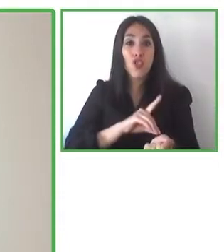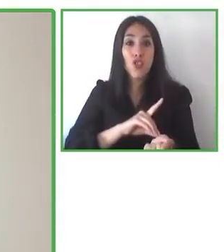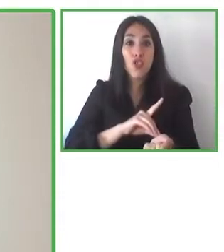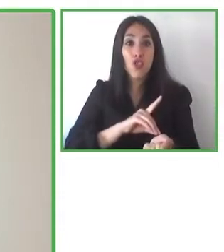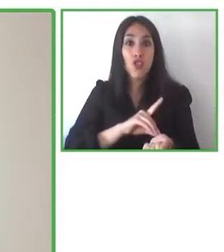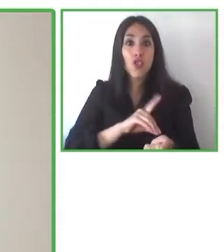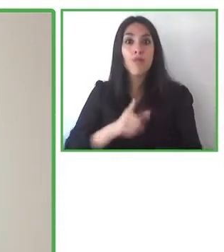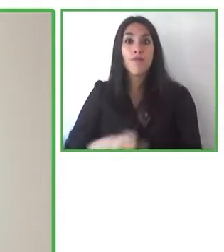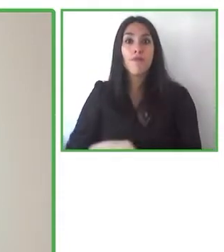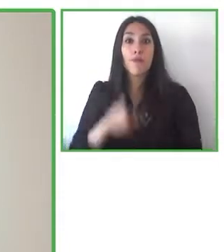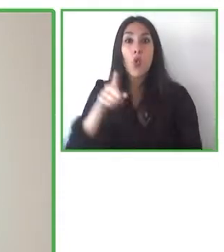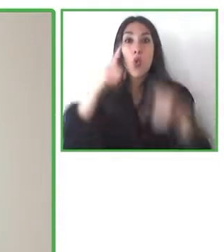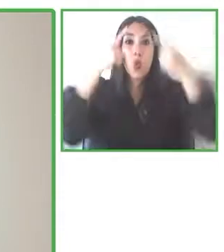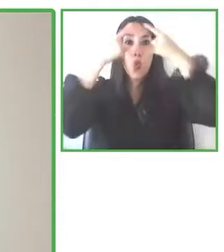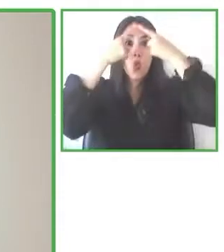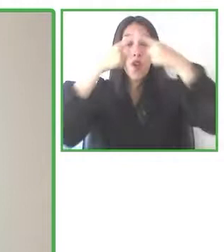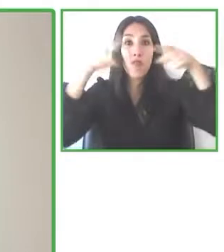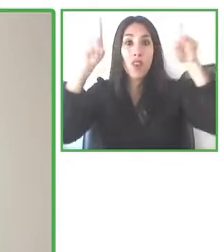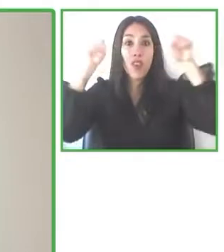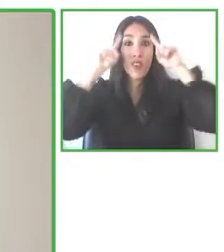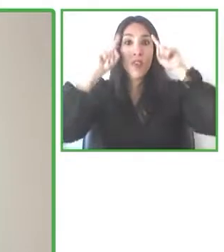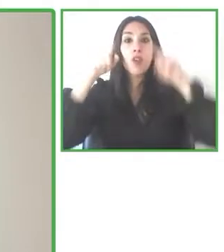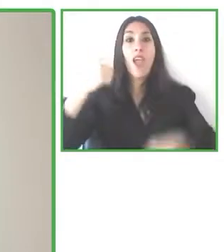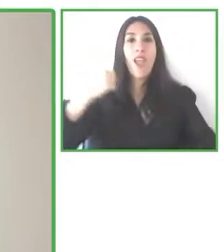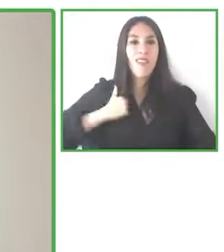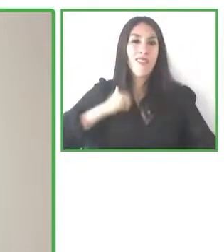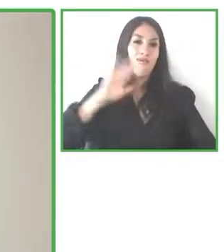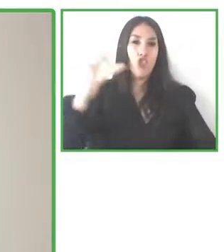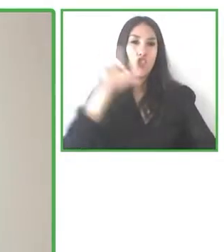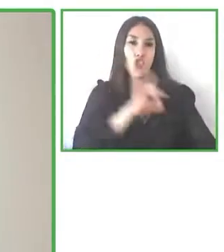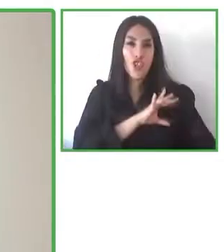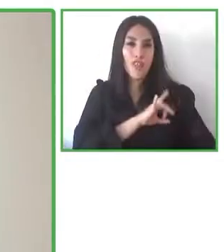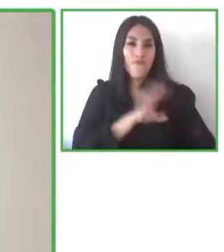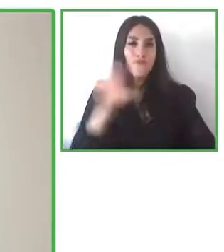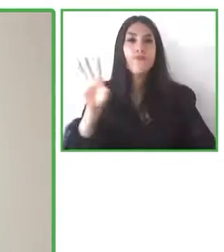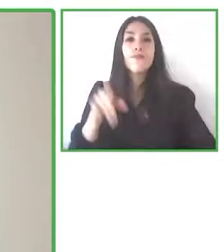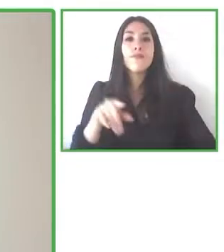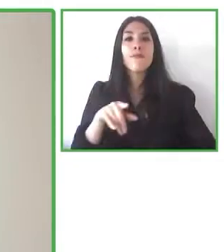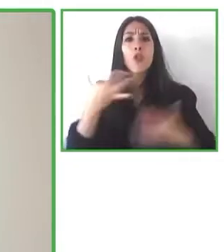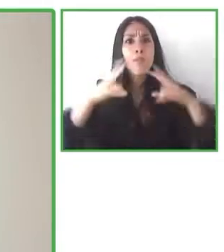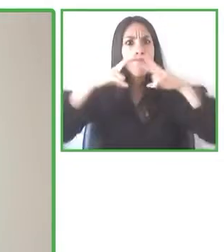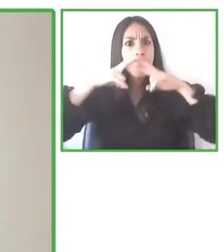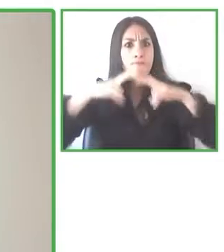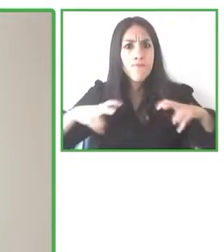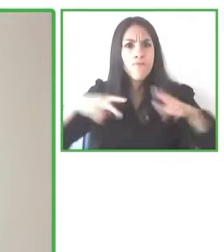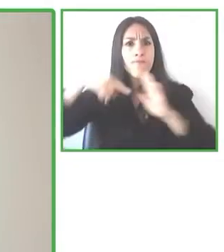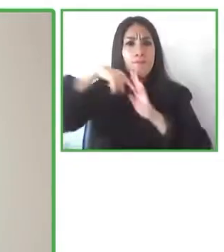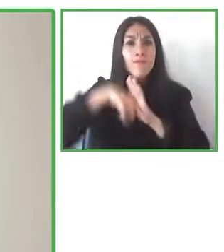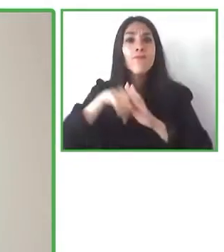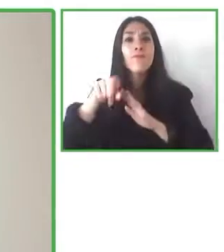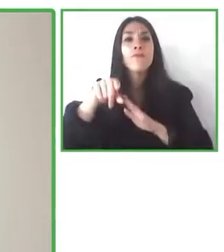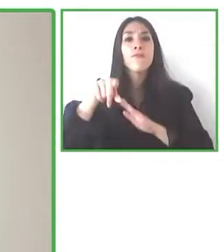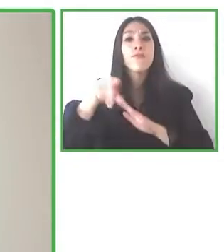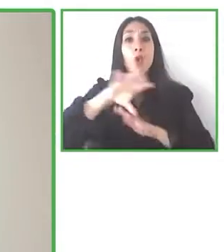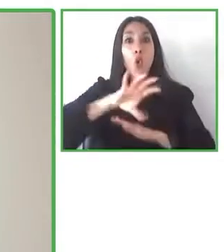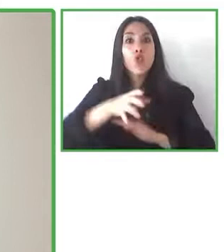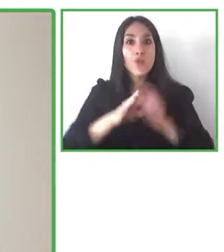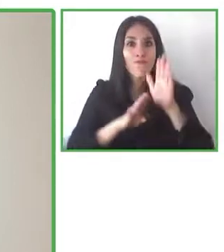y es investigador asociado en el Centro de Desarrollo de Tecnologías de la Inclusión de dicha universidad